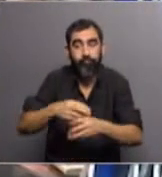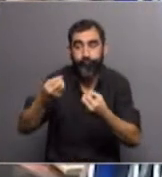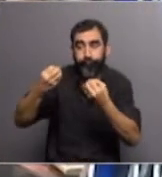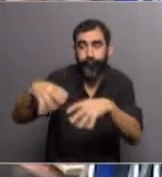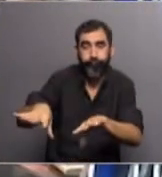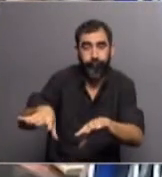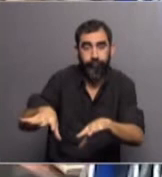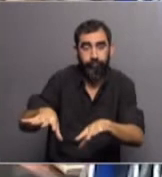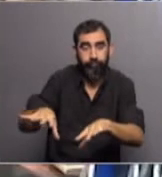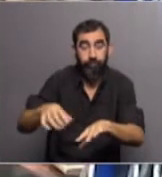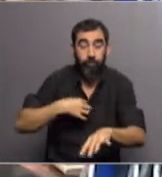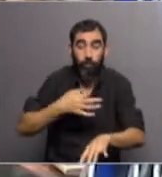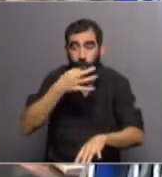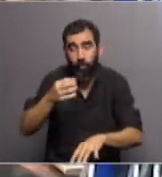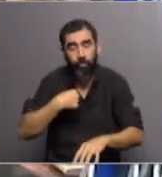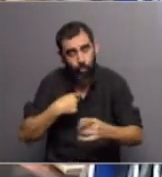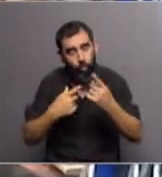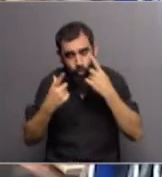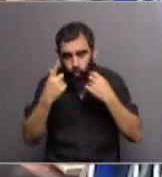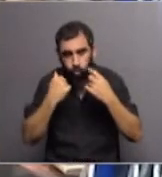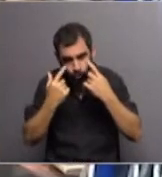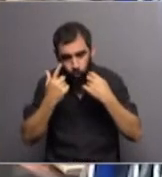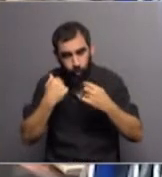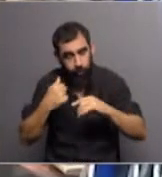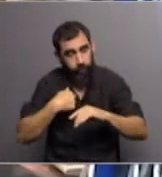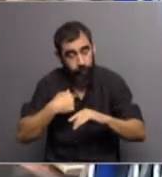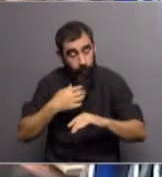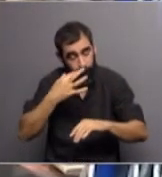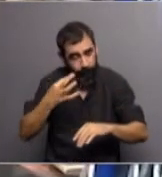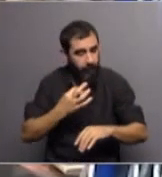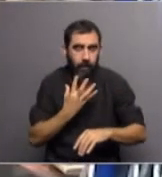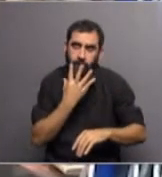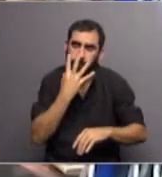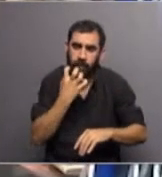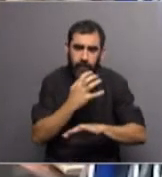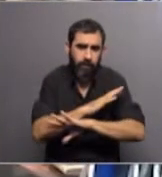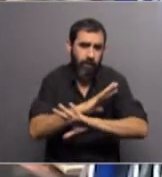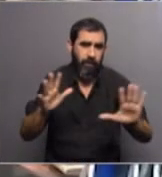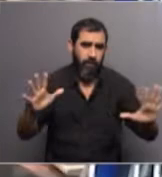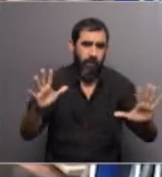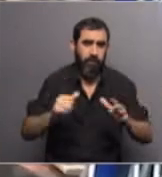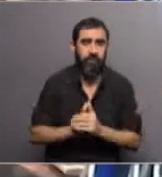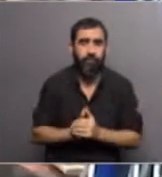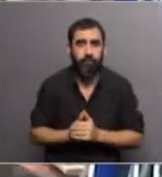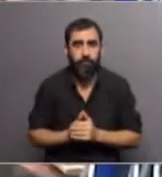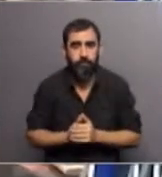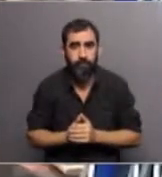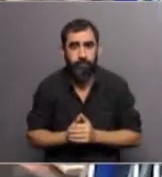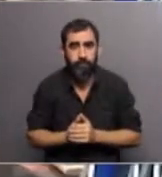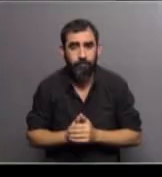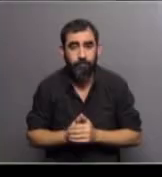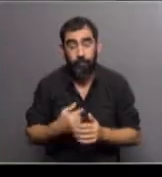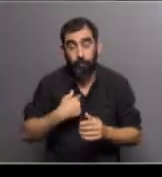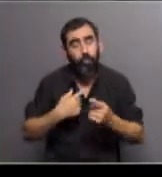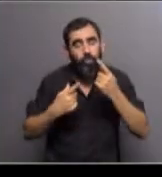debo confesar que lloré. Me dio una congoja. Bueno, es explicable.